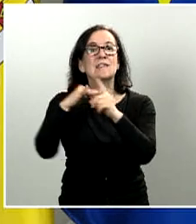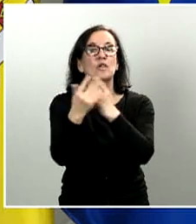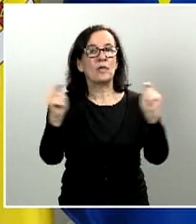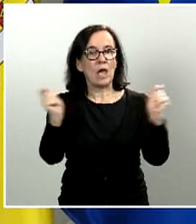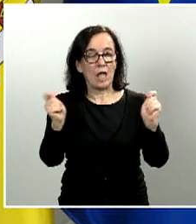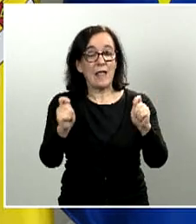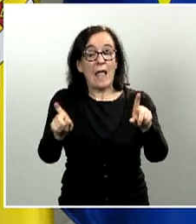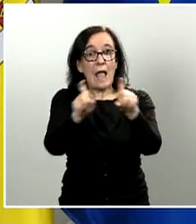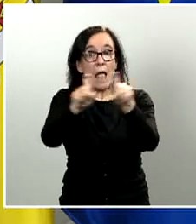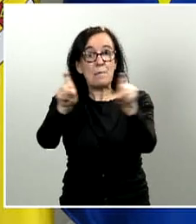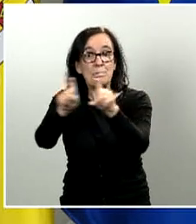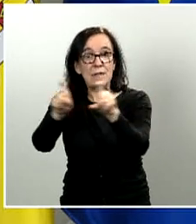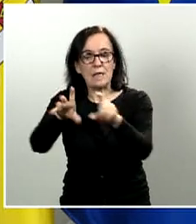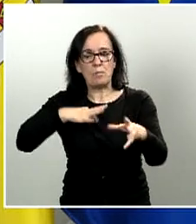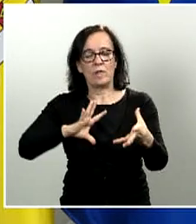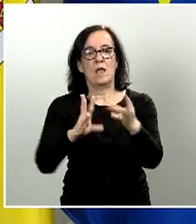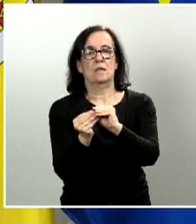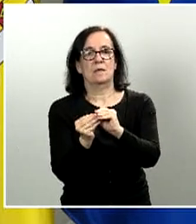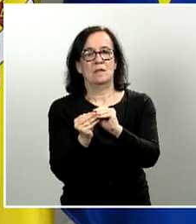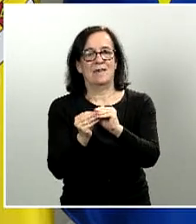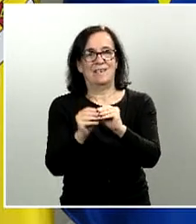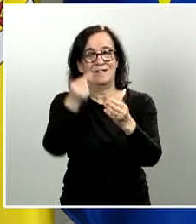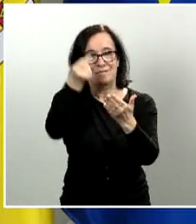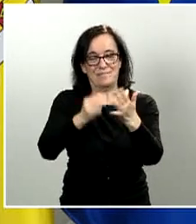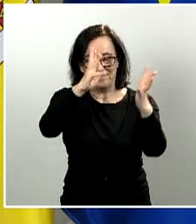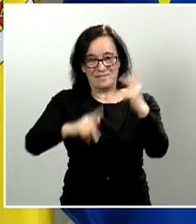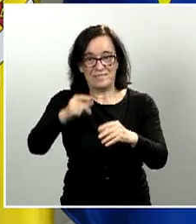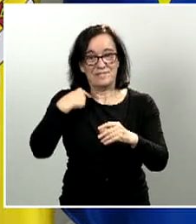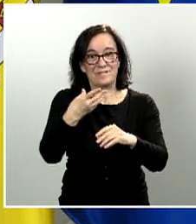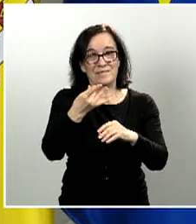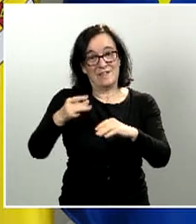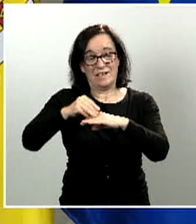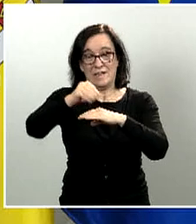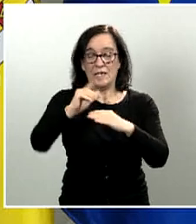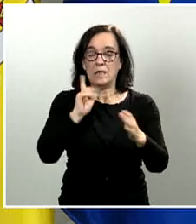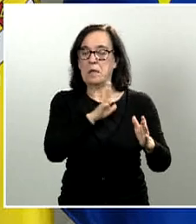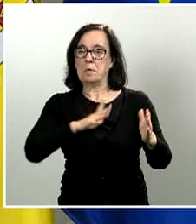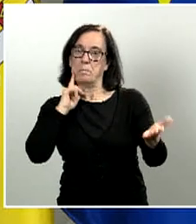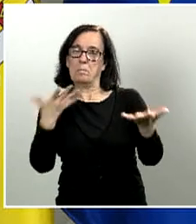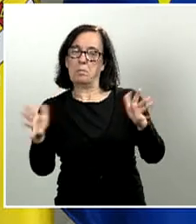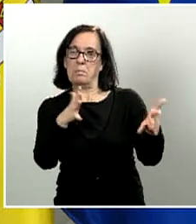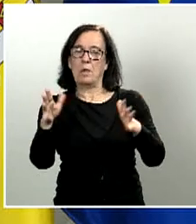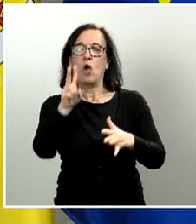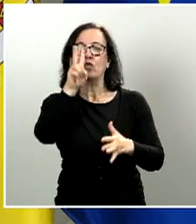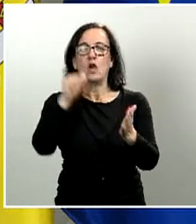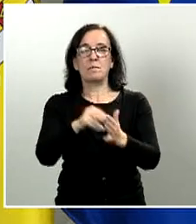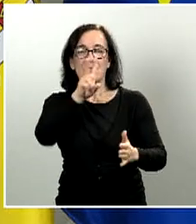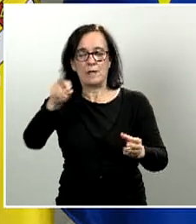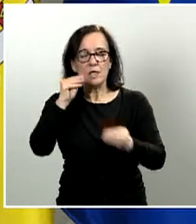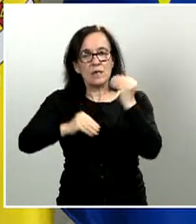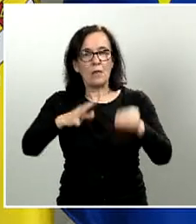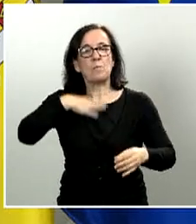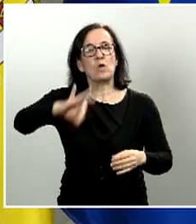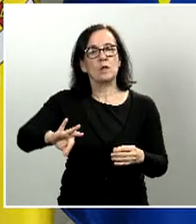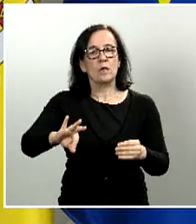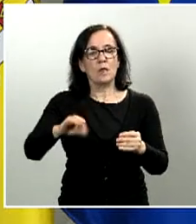también podrán adaptar las liquidaciones de los ingresos a cuenta a la previsión de ingresos estimada para 2020 y se establece la posibilidad de supeditar